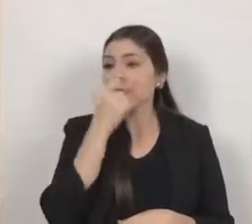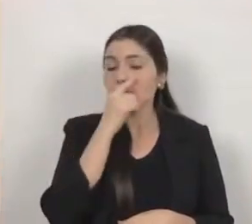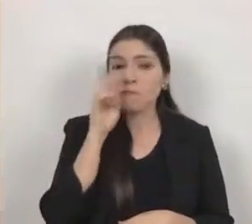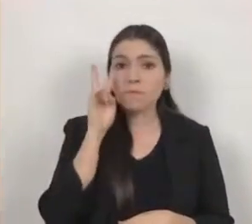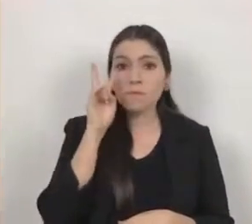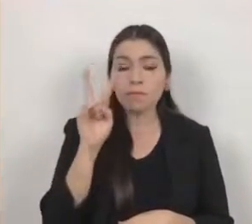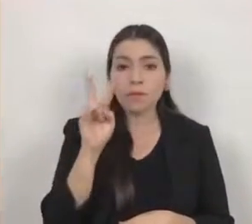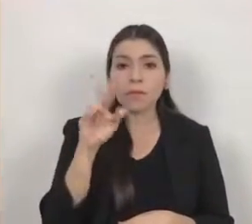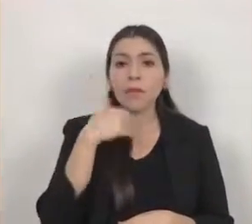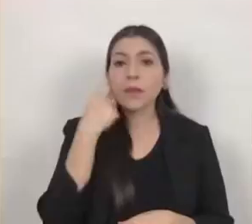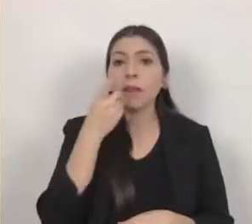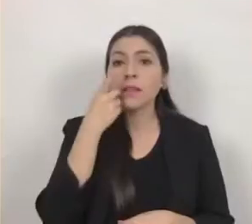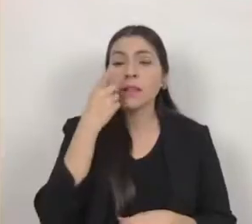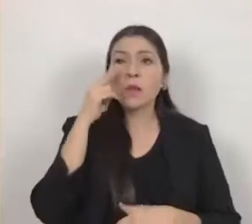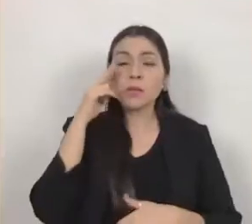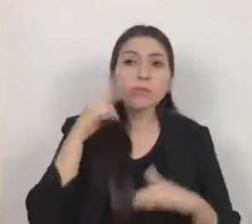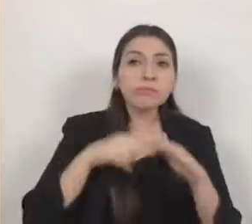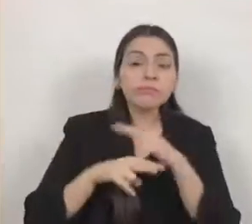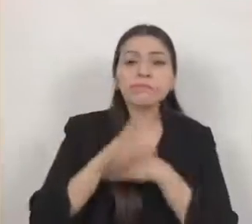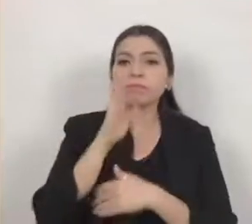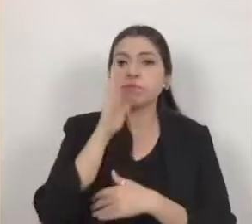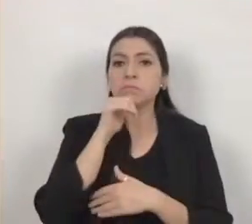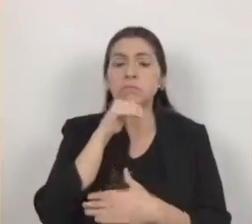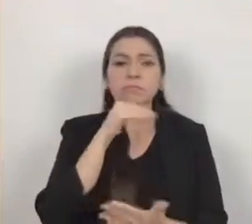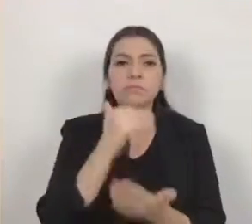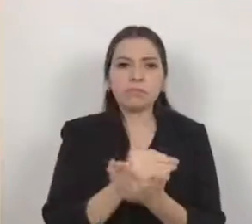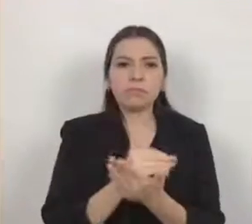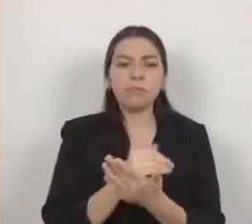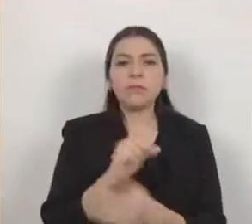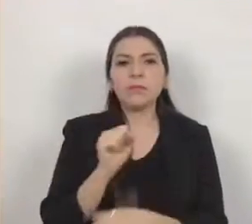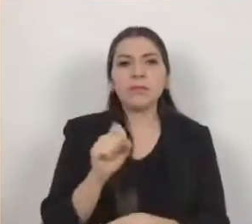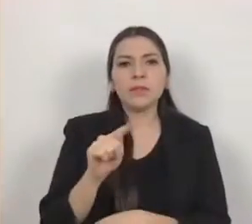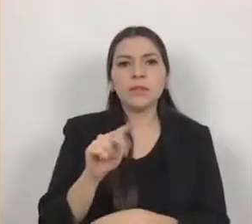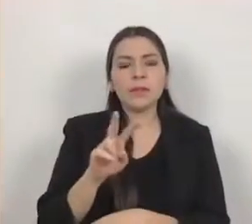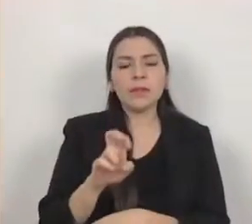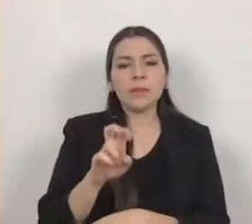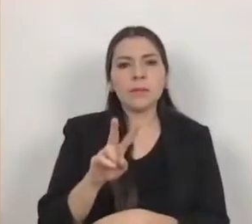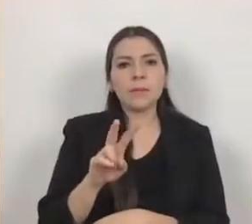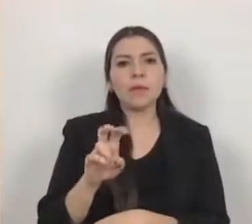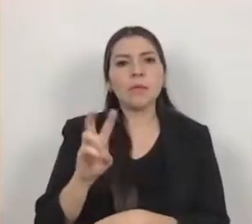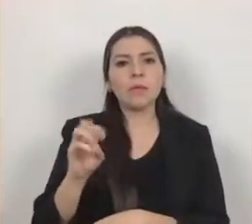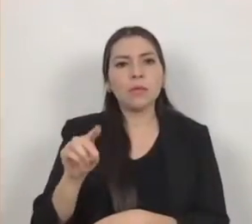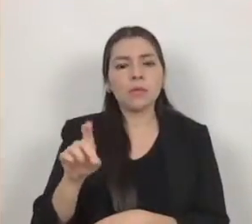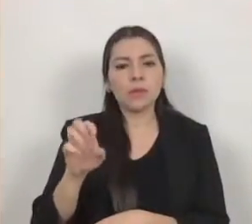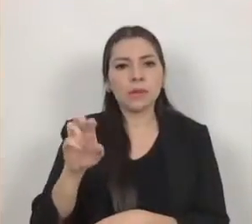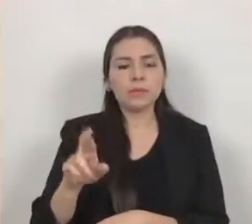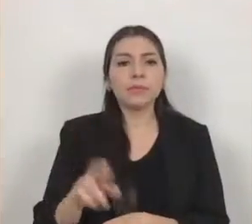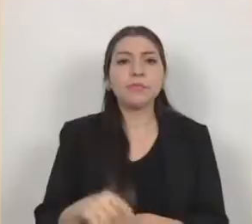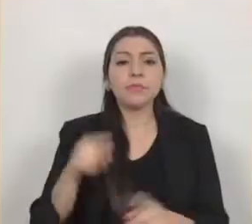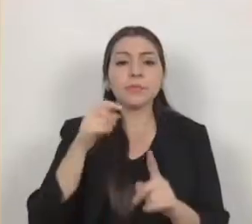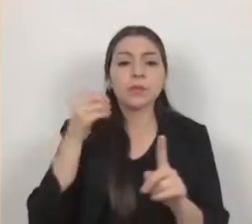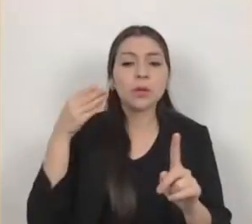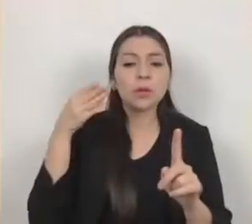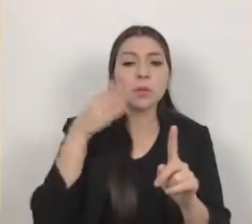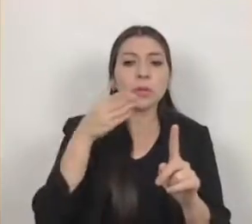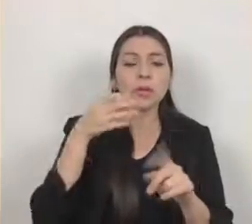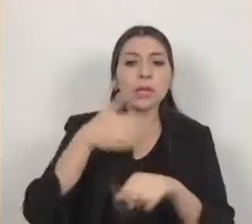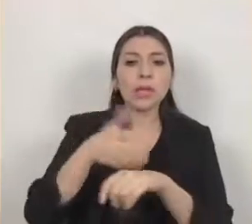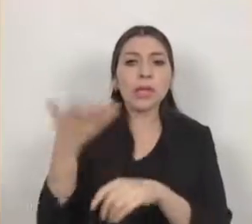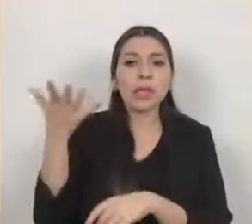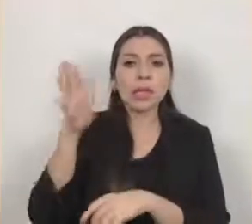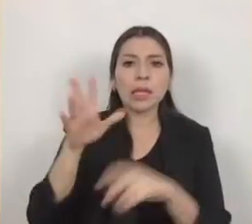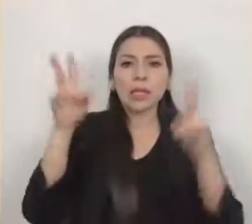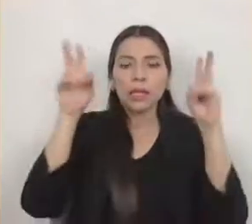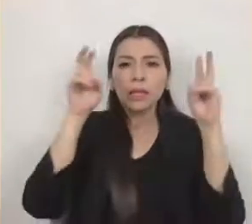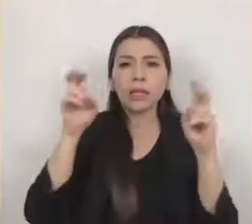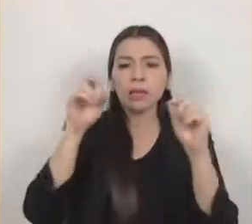steve wonder de acuerdo al objetivo número 10 de la agenda 2030 que se refiere a la reducción de